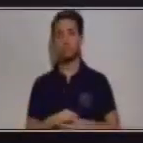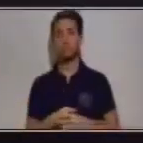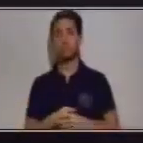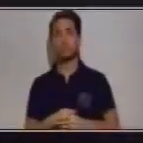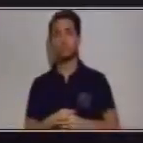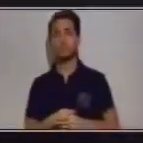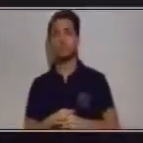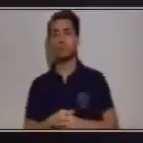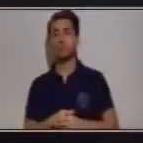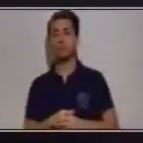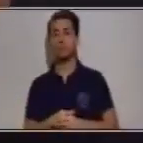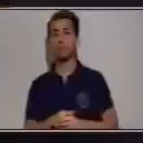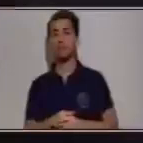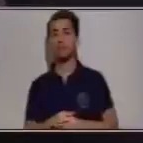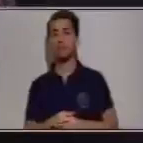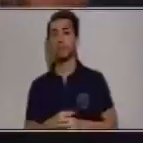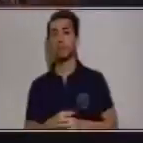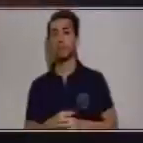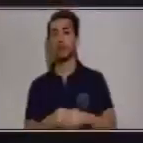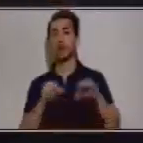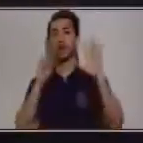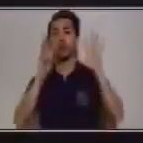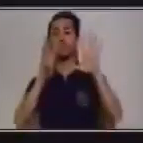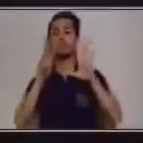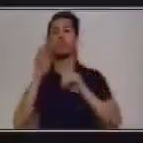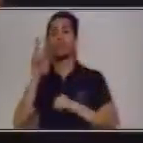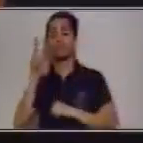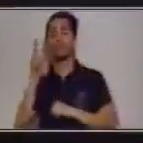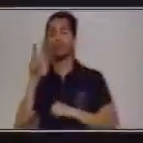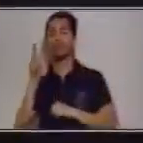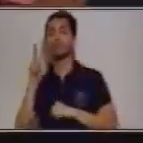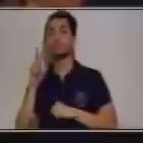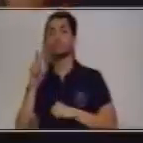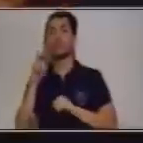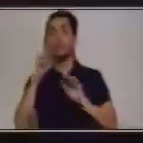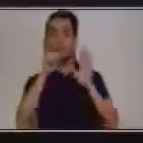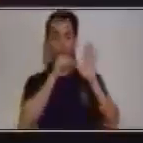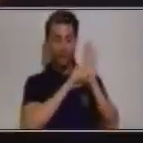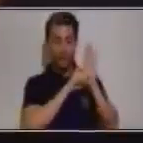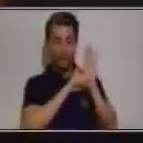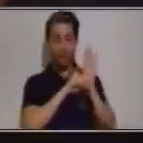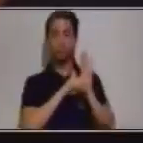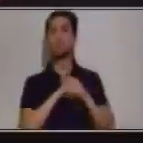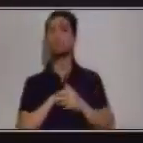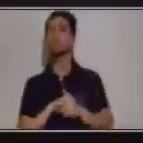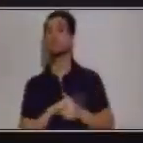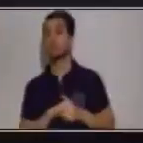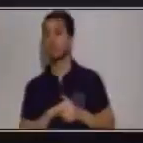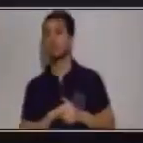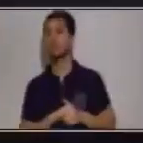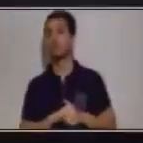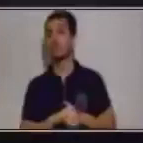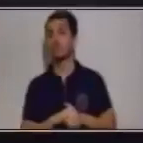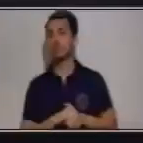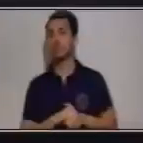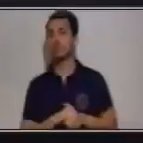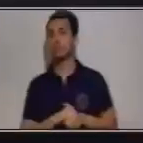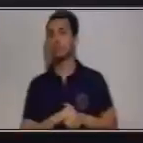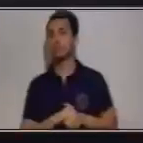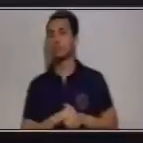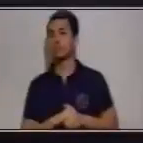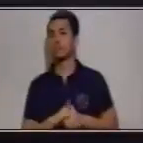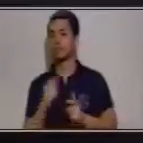vamos a restar. Sí, ahí está. Pero estamos hablando de la posición. Si yo lo tengo acá,